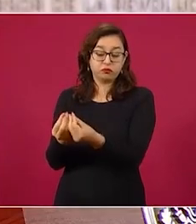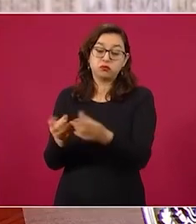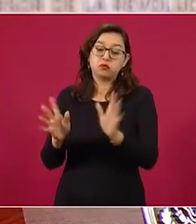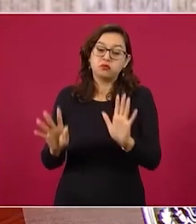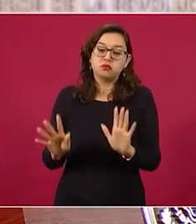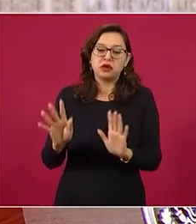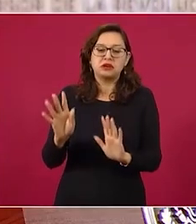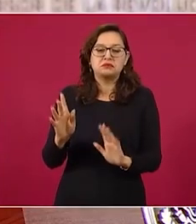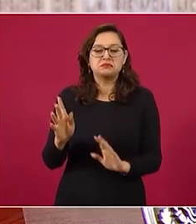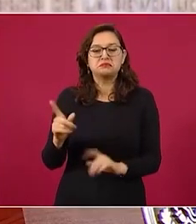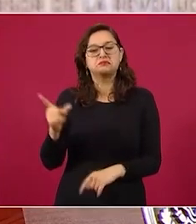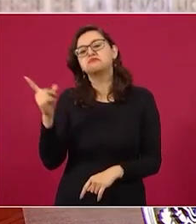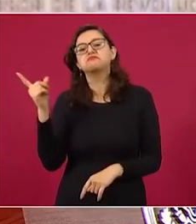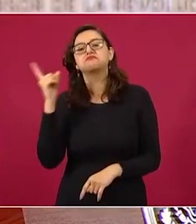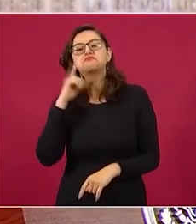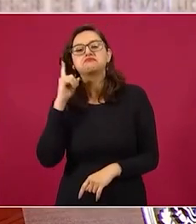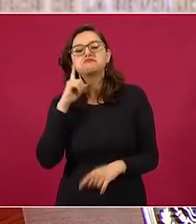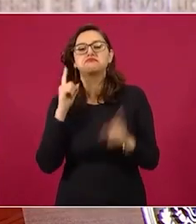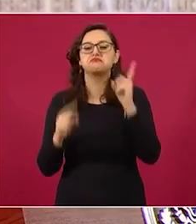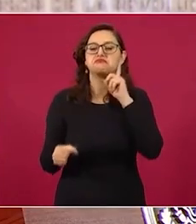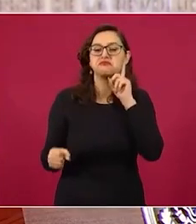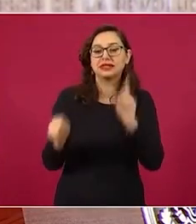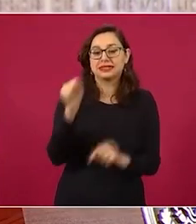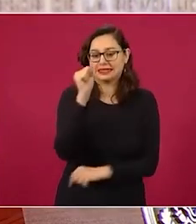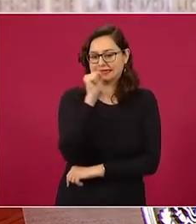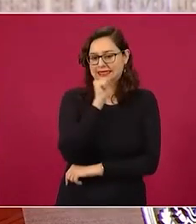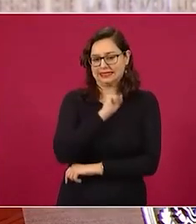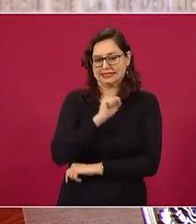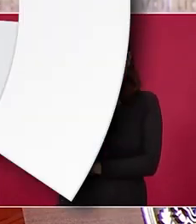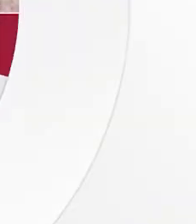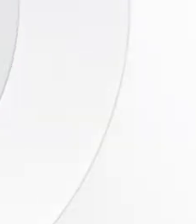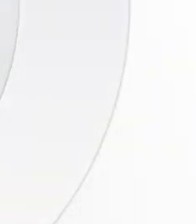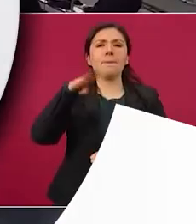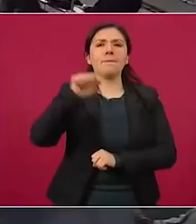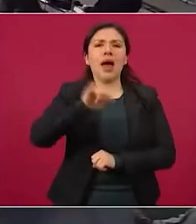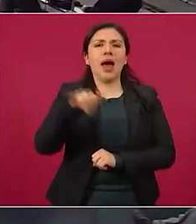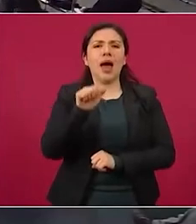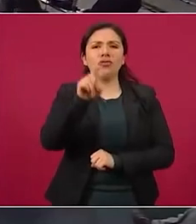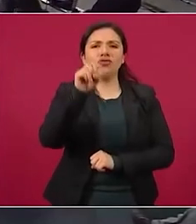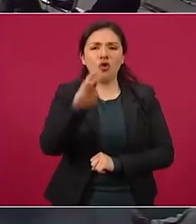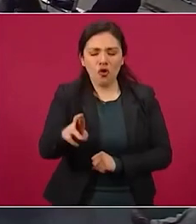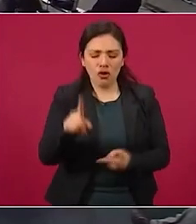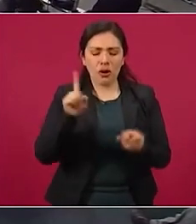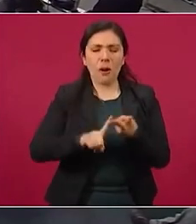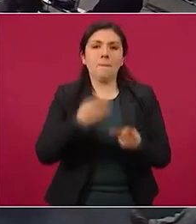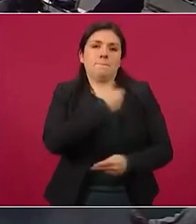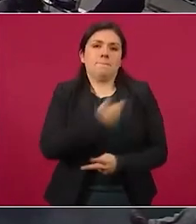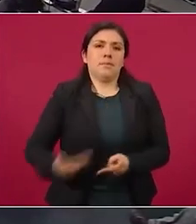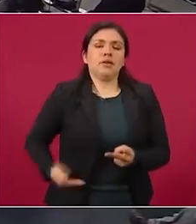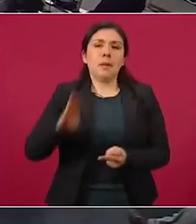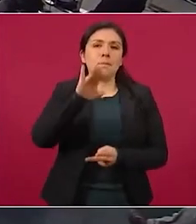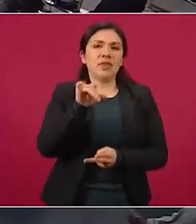demostrado, pero sí trabajó ahí el presidente Biden.